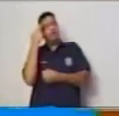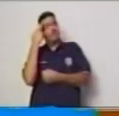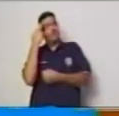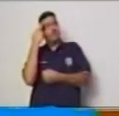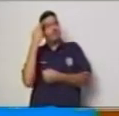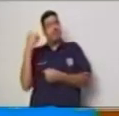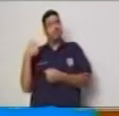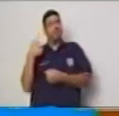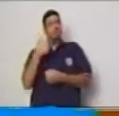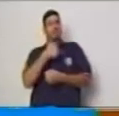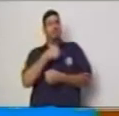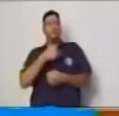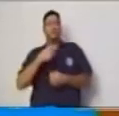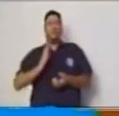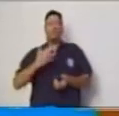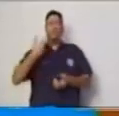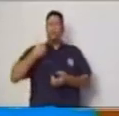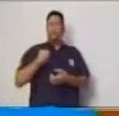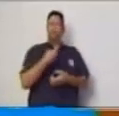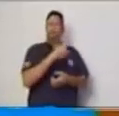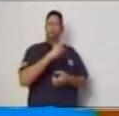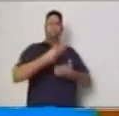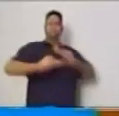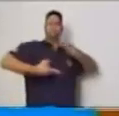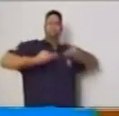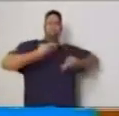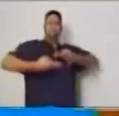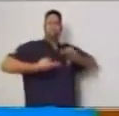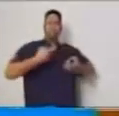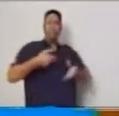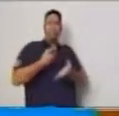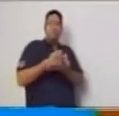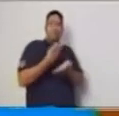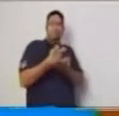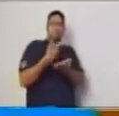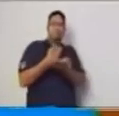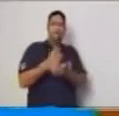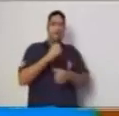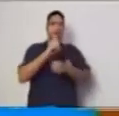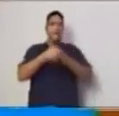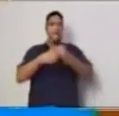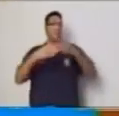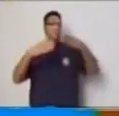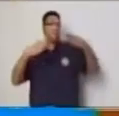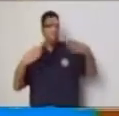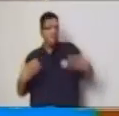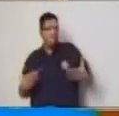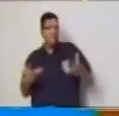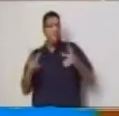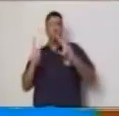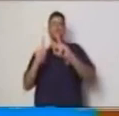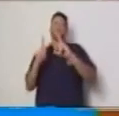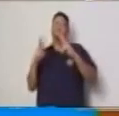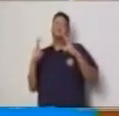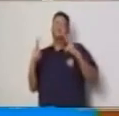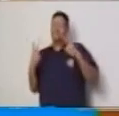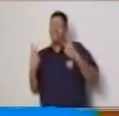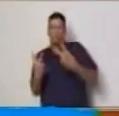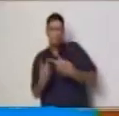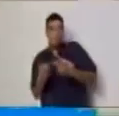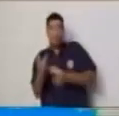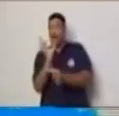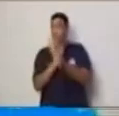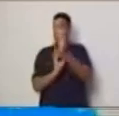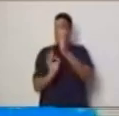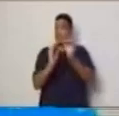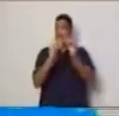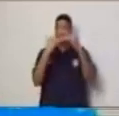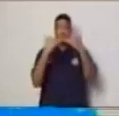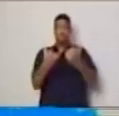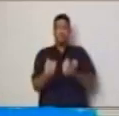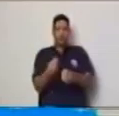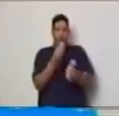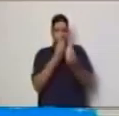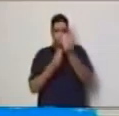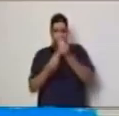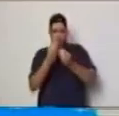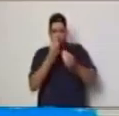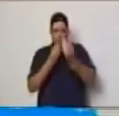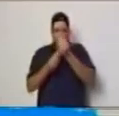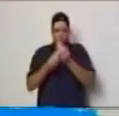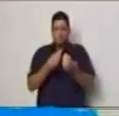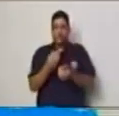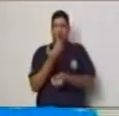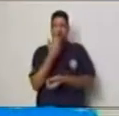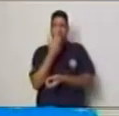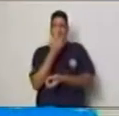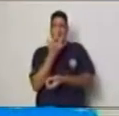en el mercado de compras o incluso ya estamos degustando de ese delicioso platillo